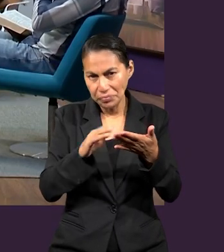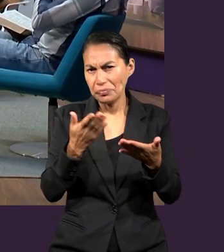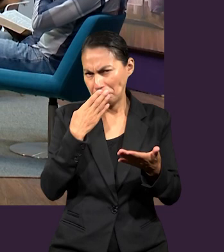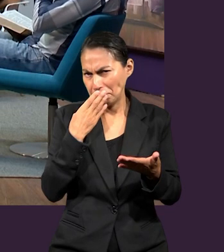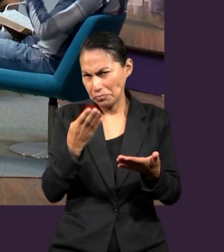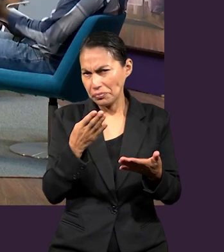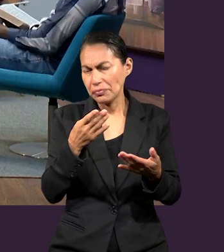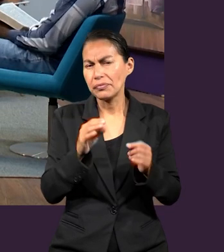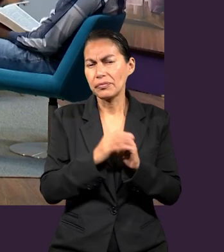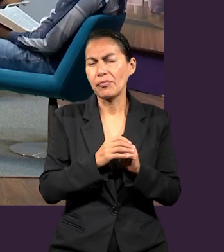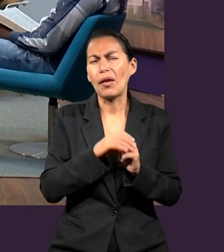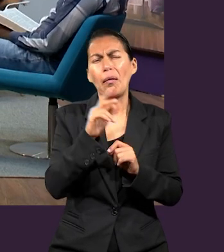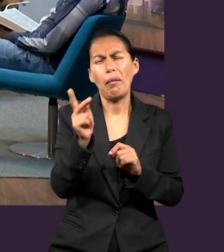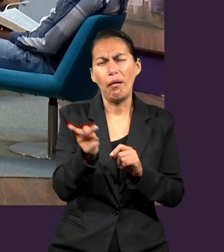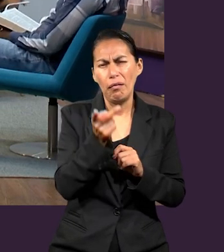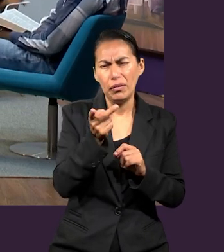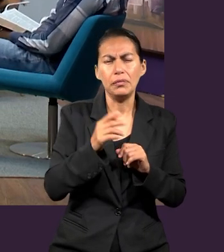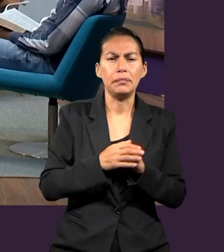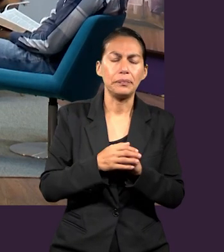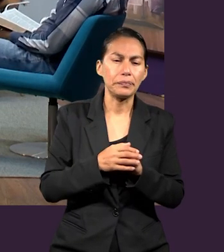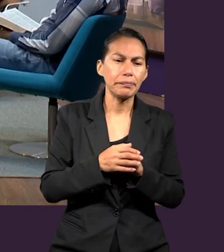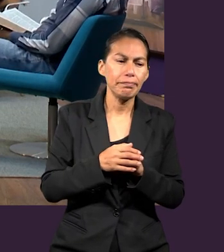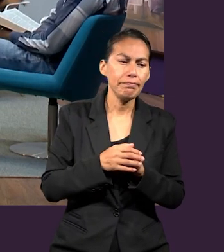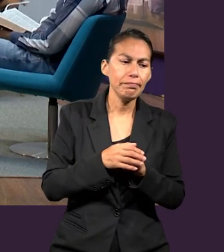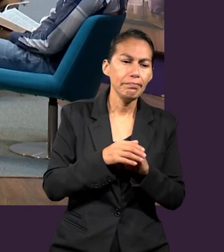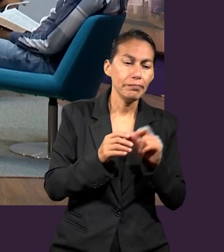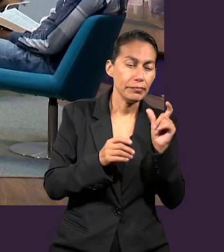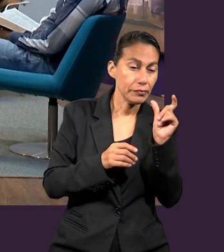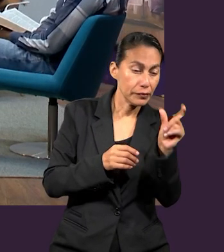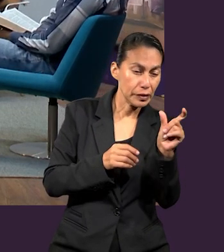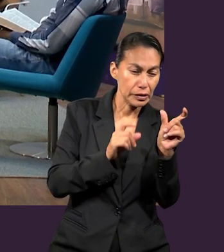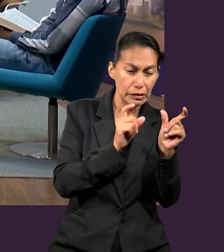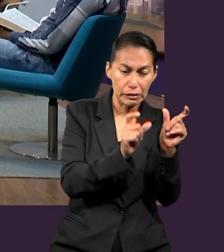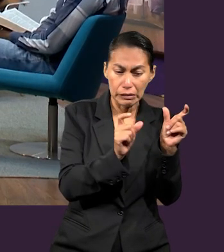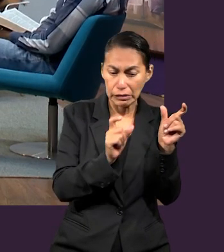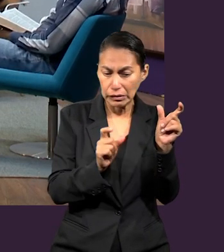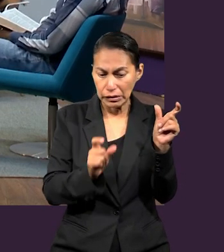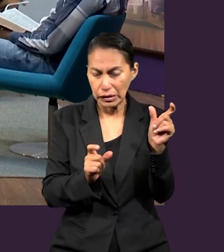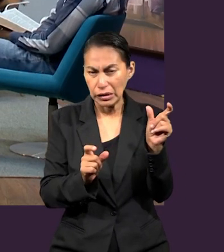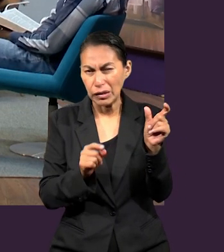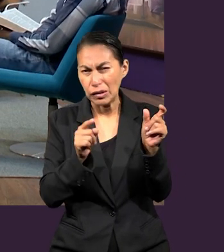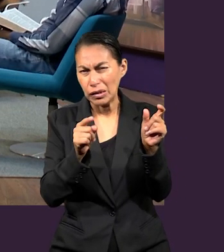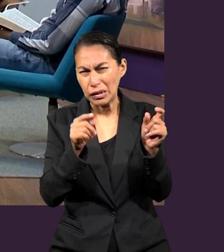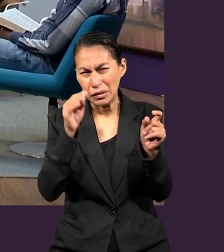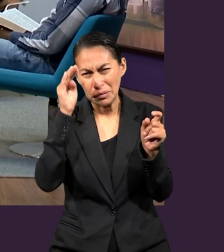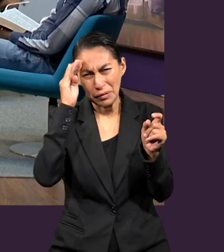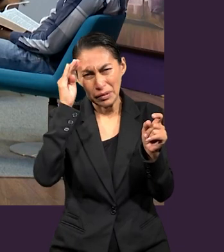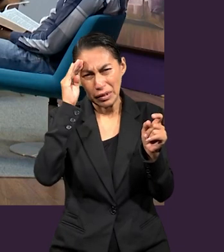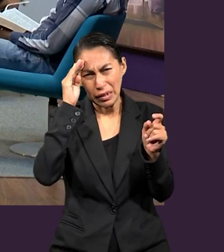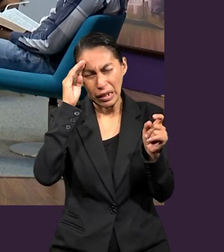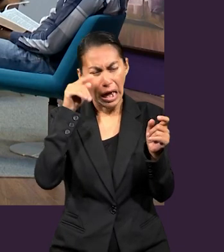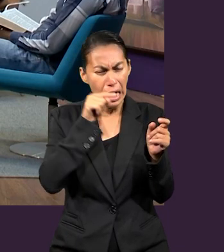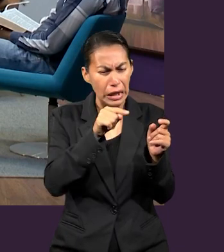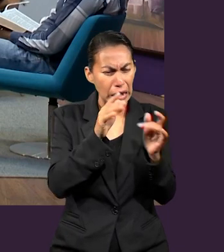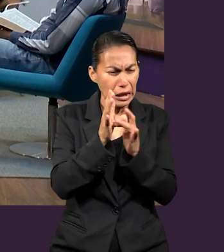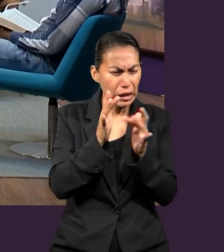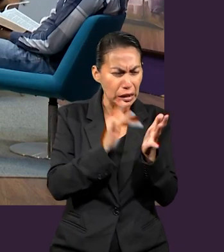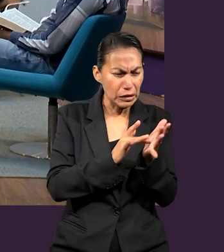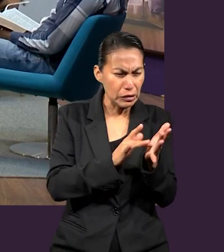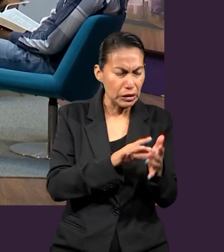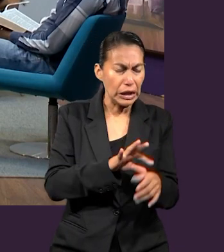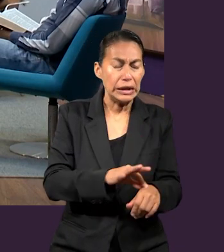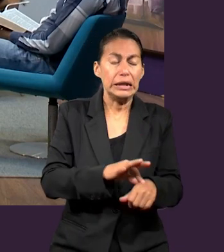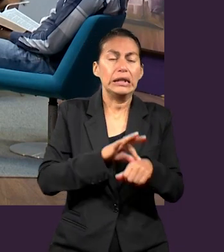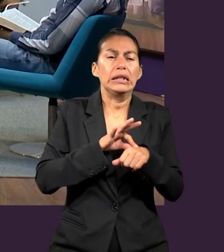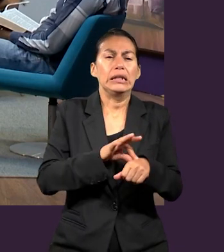Efesios. ¿Dónde o hay algún texto que para ustedes les dice, pues aquí veo a Jesús y me encanta